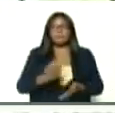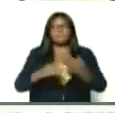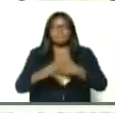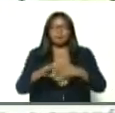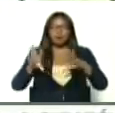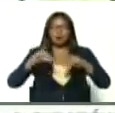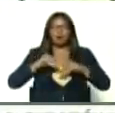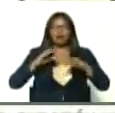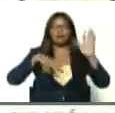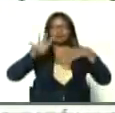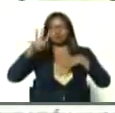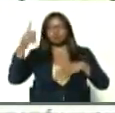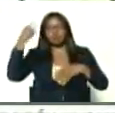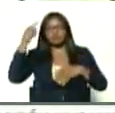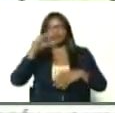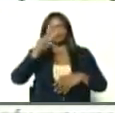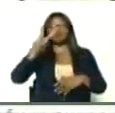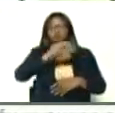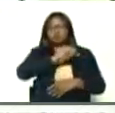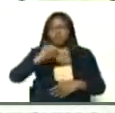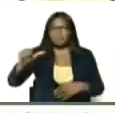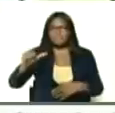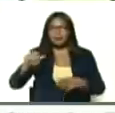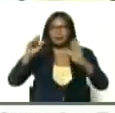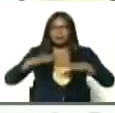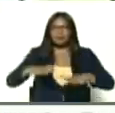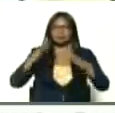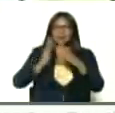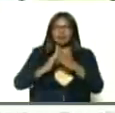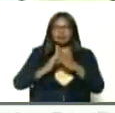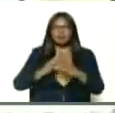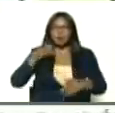vamos a 14 días, dos semanas, de cuarentena, radical,